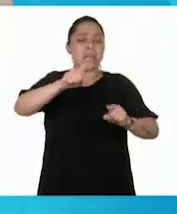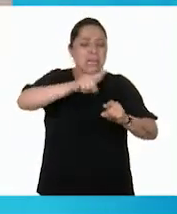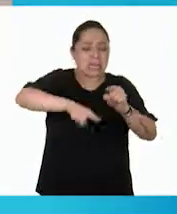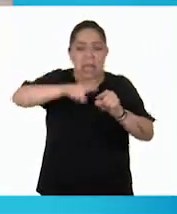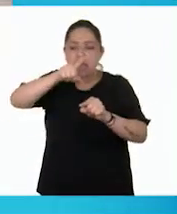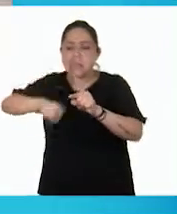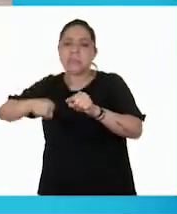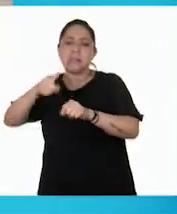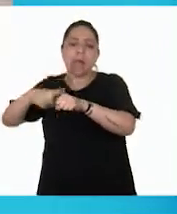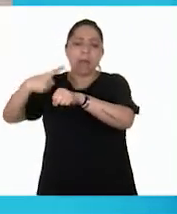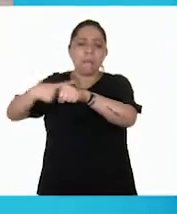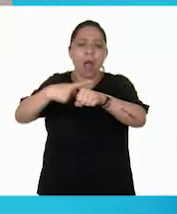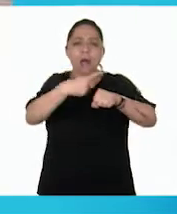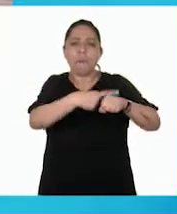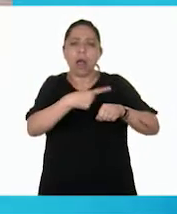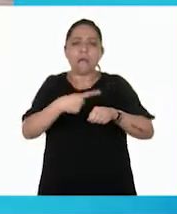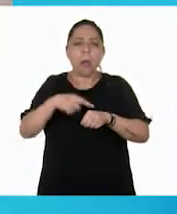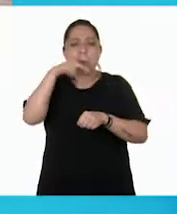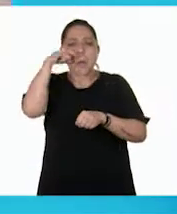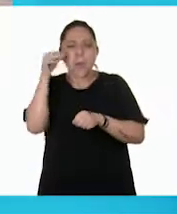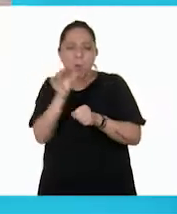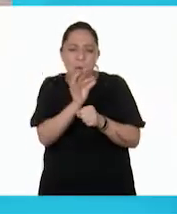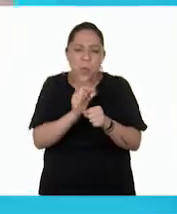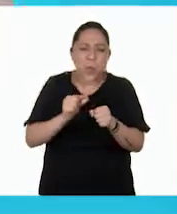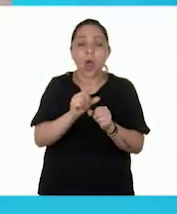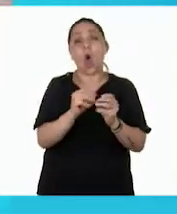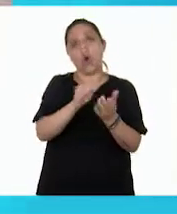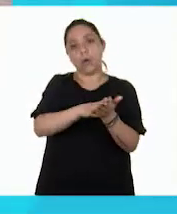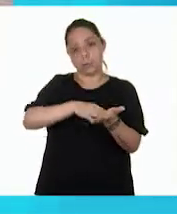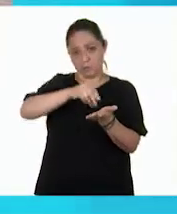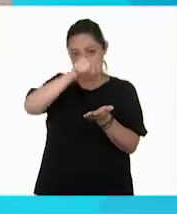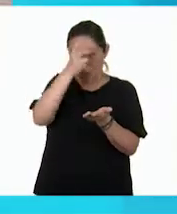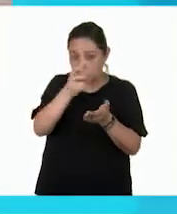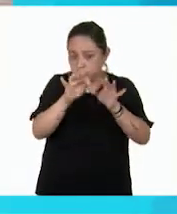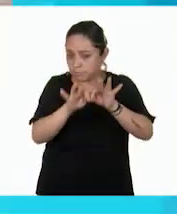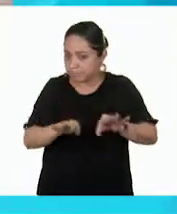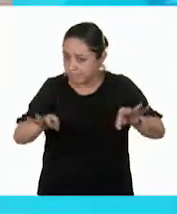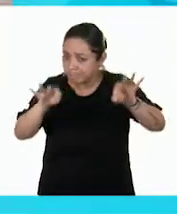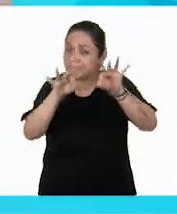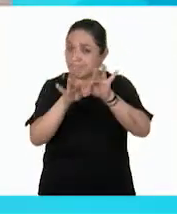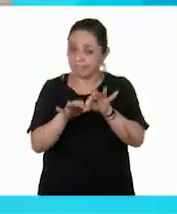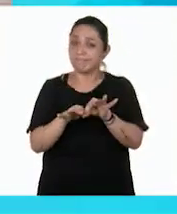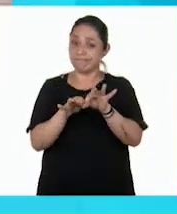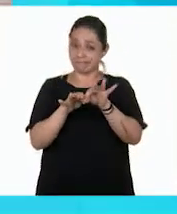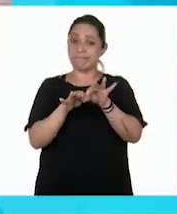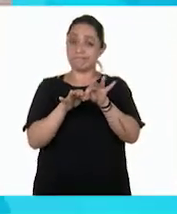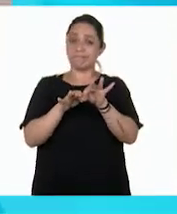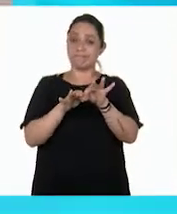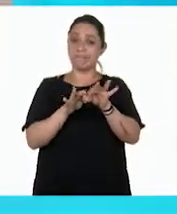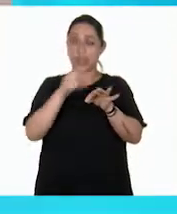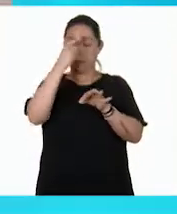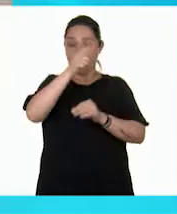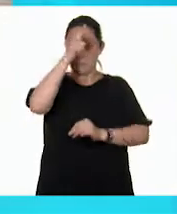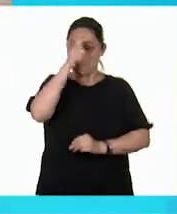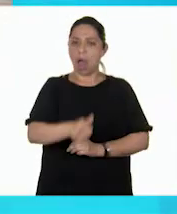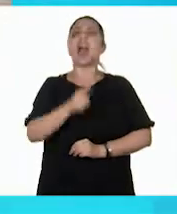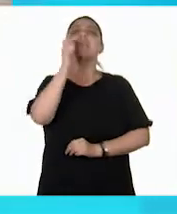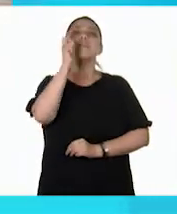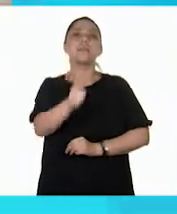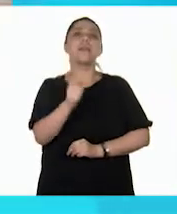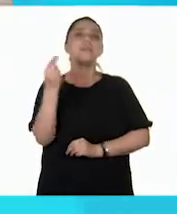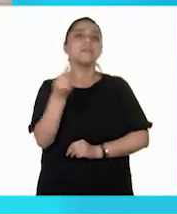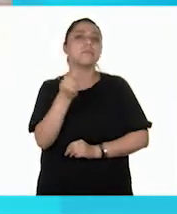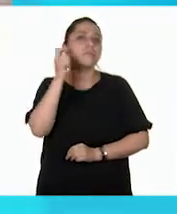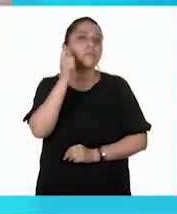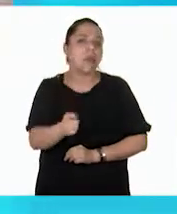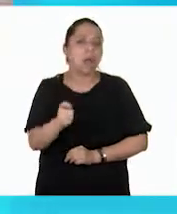o colgo. Eso es muy importante y para poder descubrirlo, se necesita